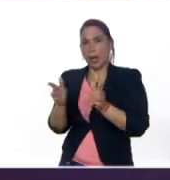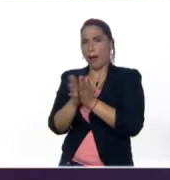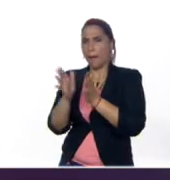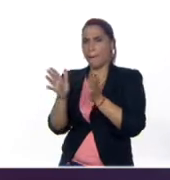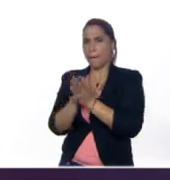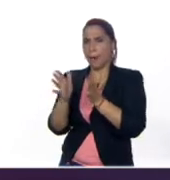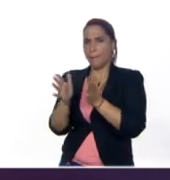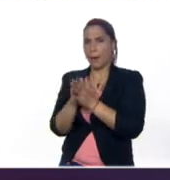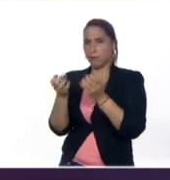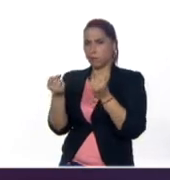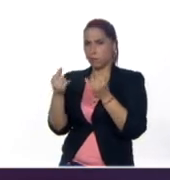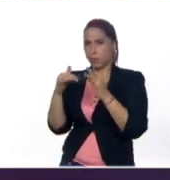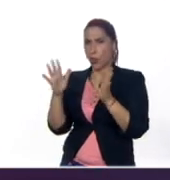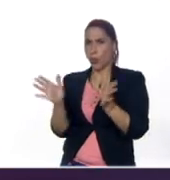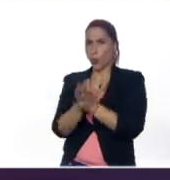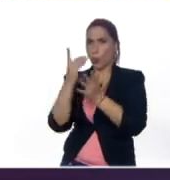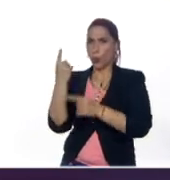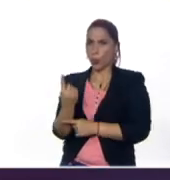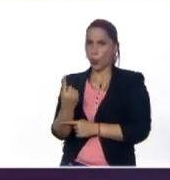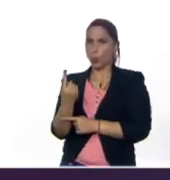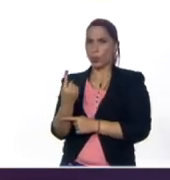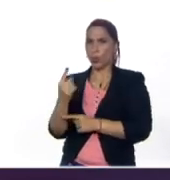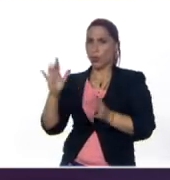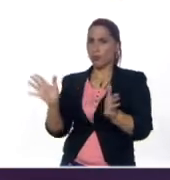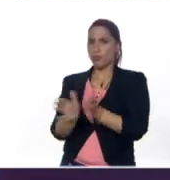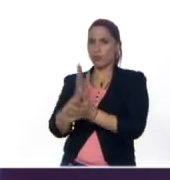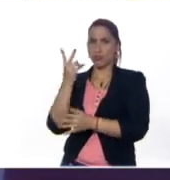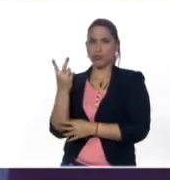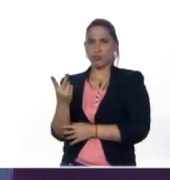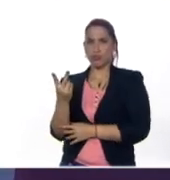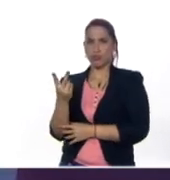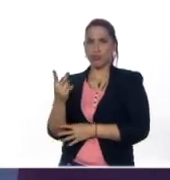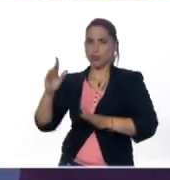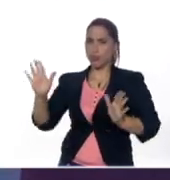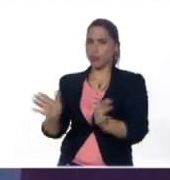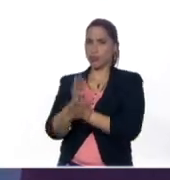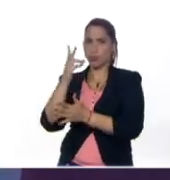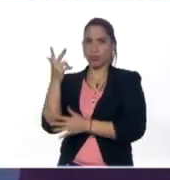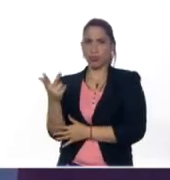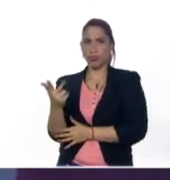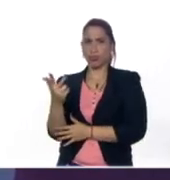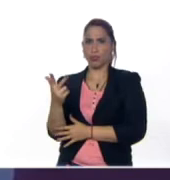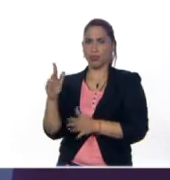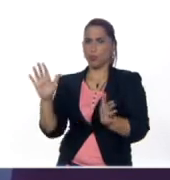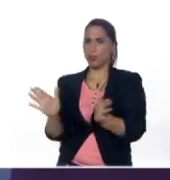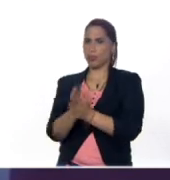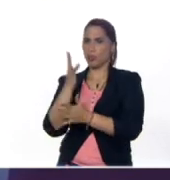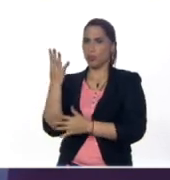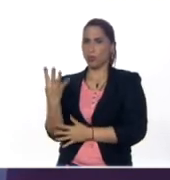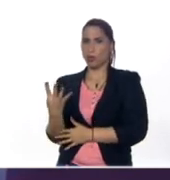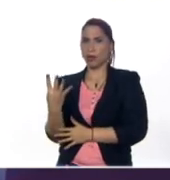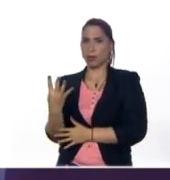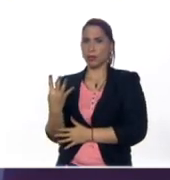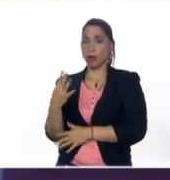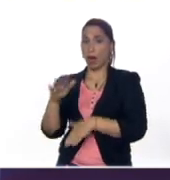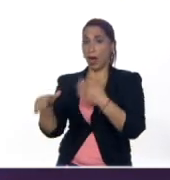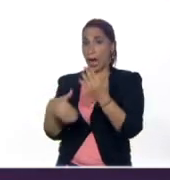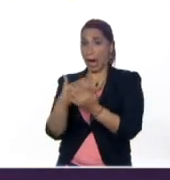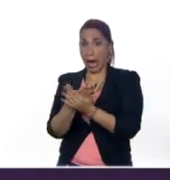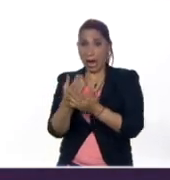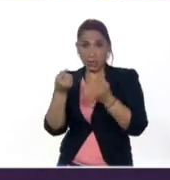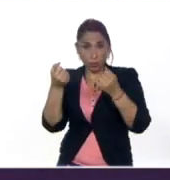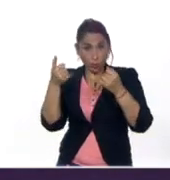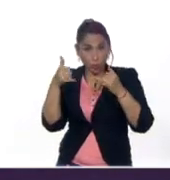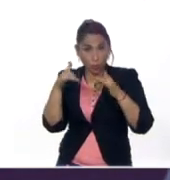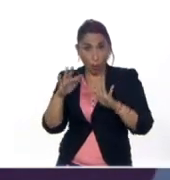Y vamos contando. 1, 2, 3, 4 hasta el número